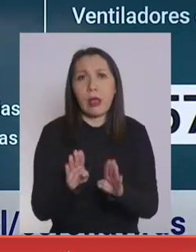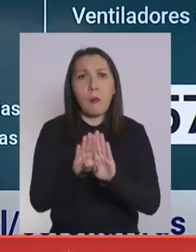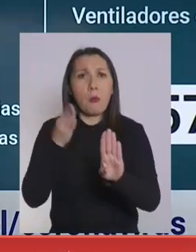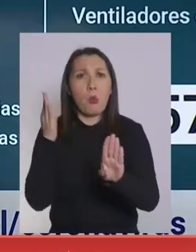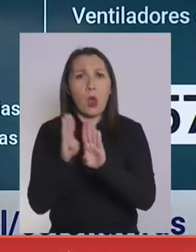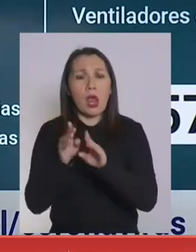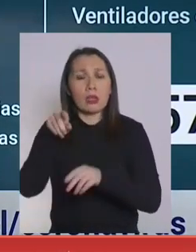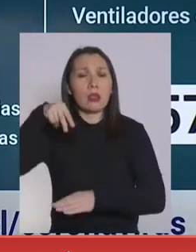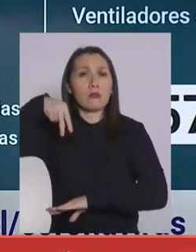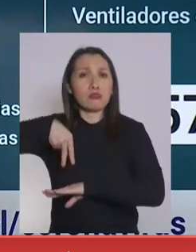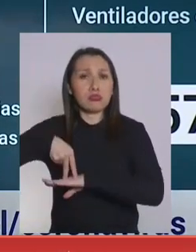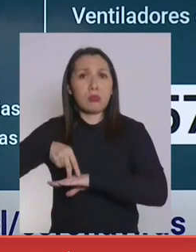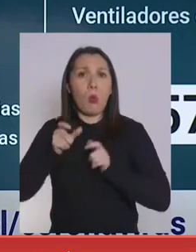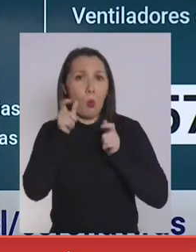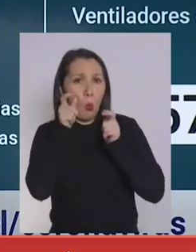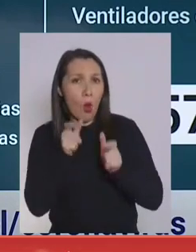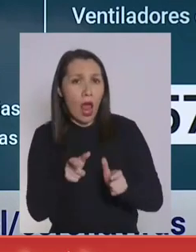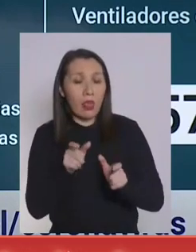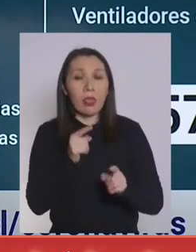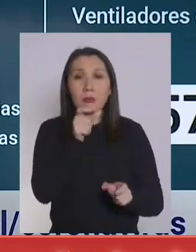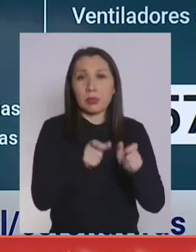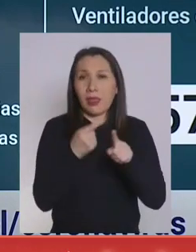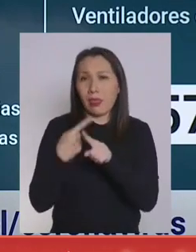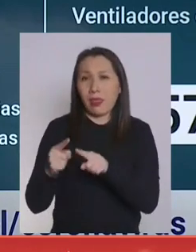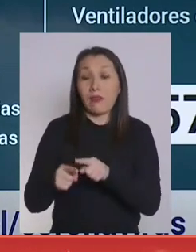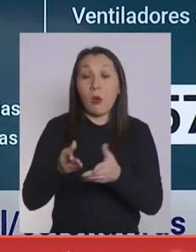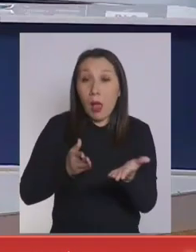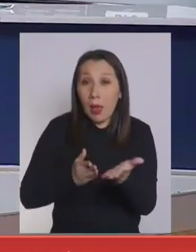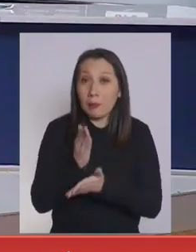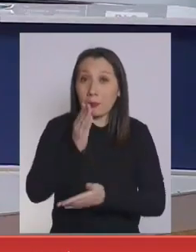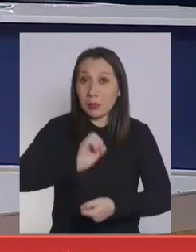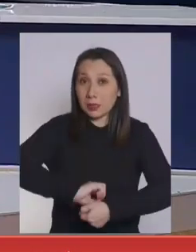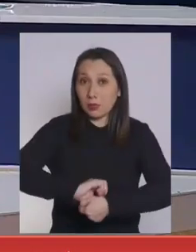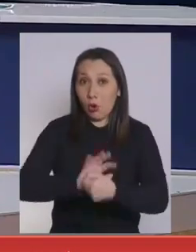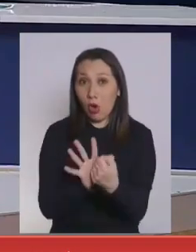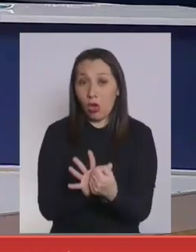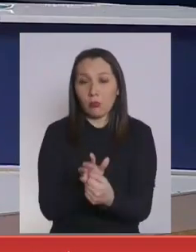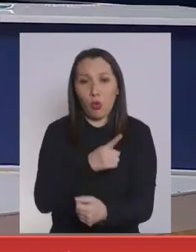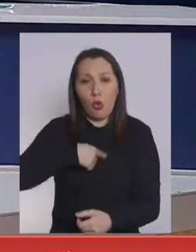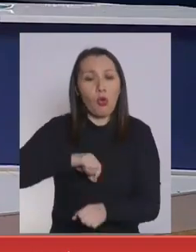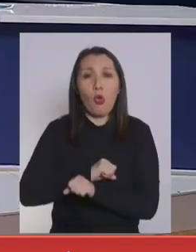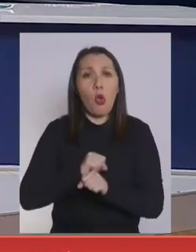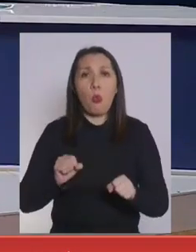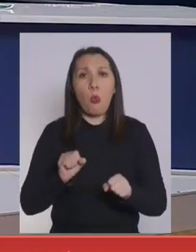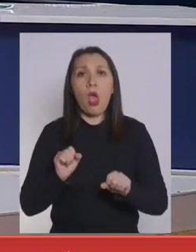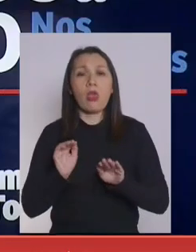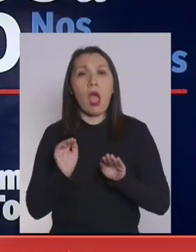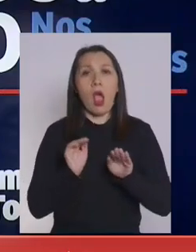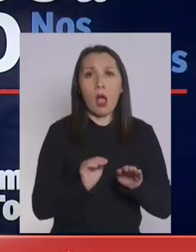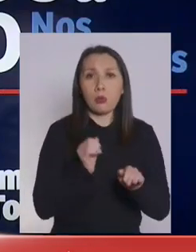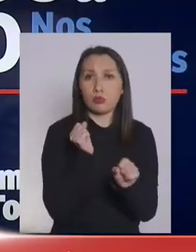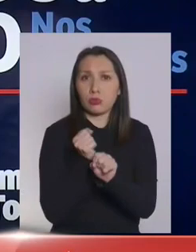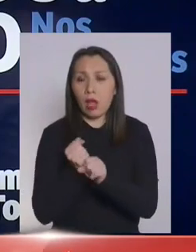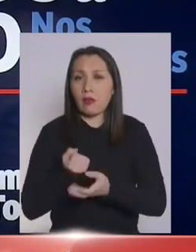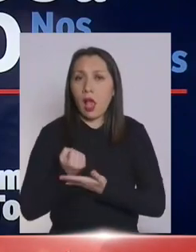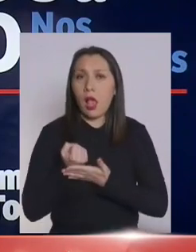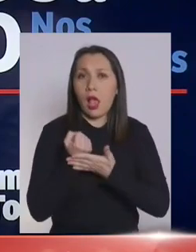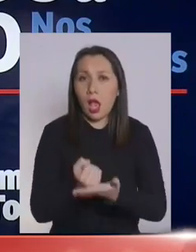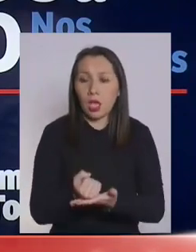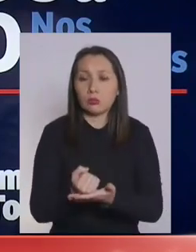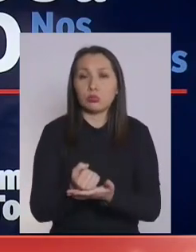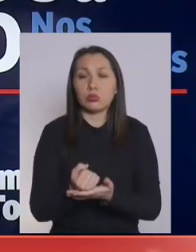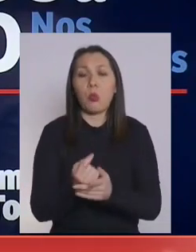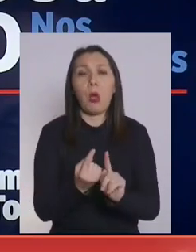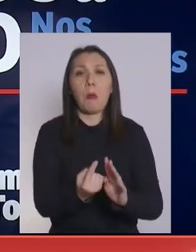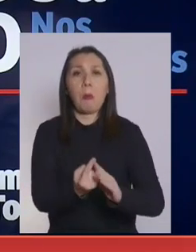porteros, guardias. Desde que comenzó la pandemia, nosotros no podíamos no estar presentes para colaborar y